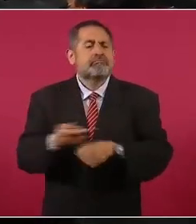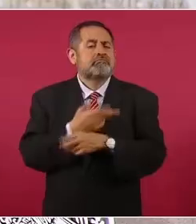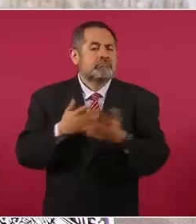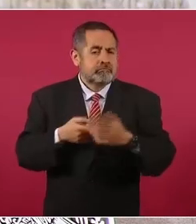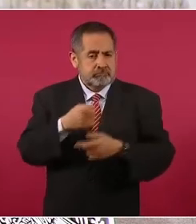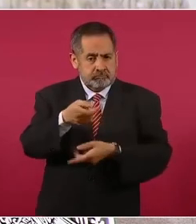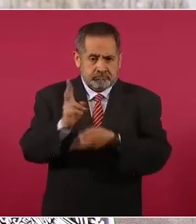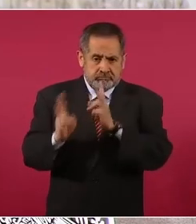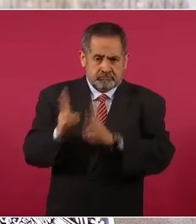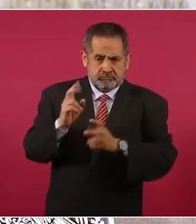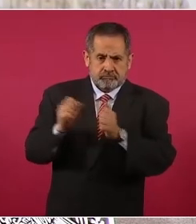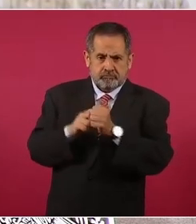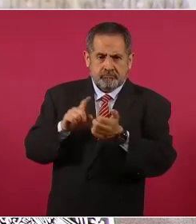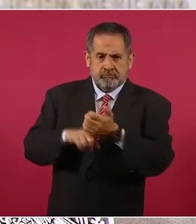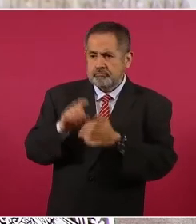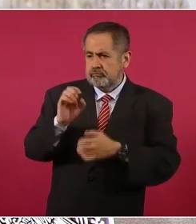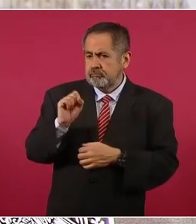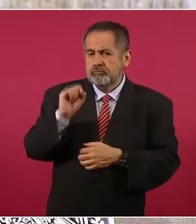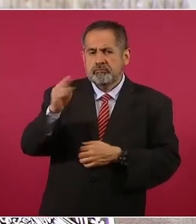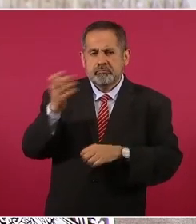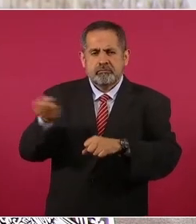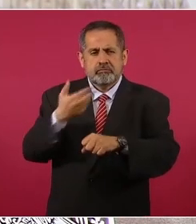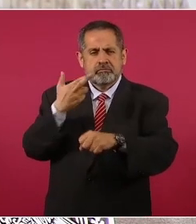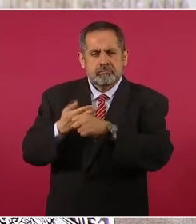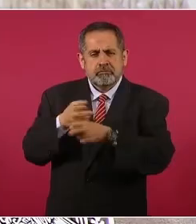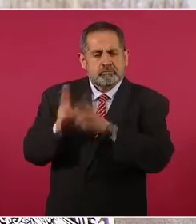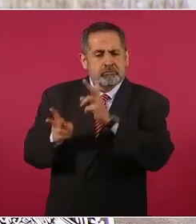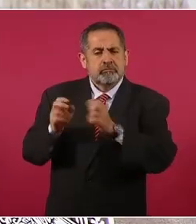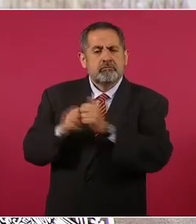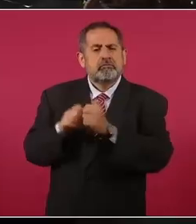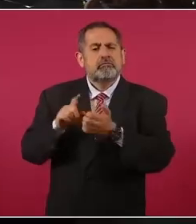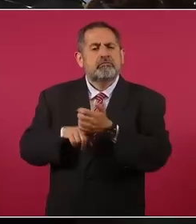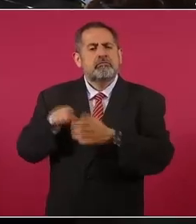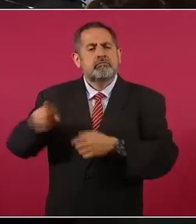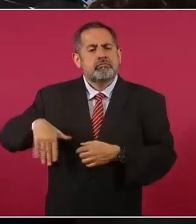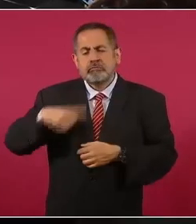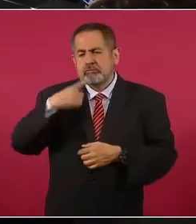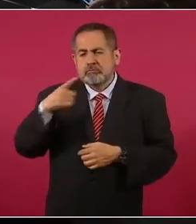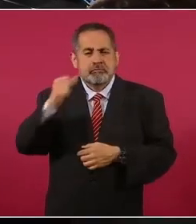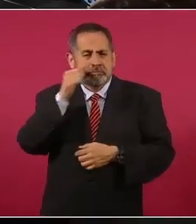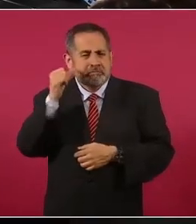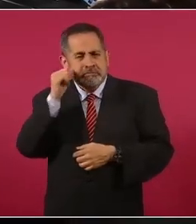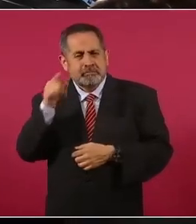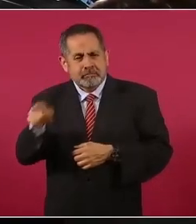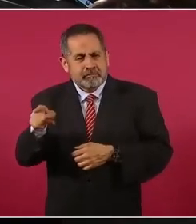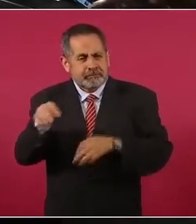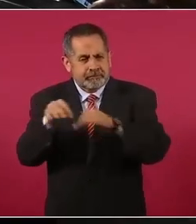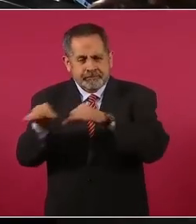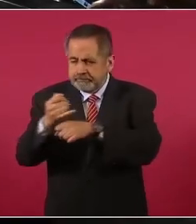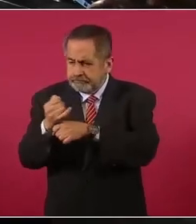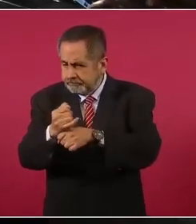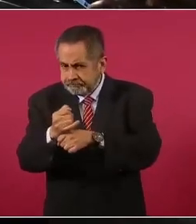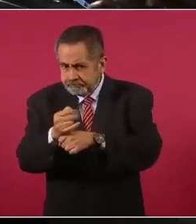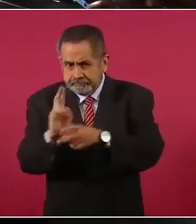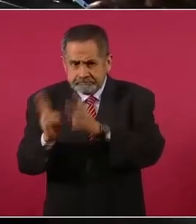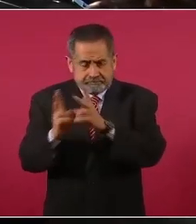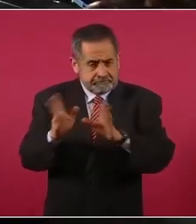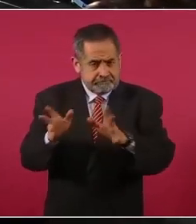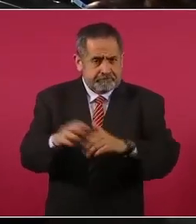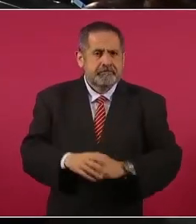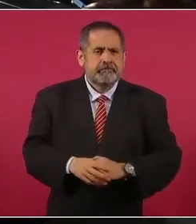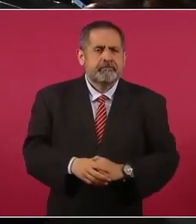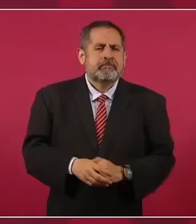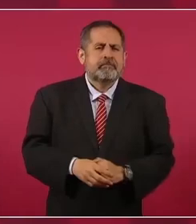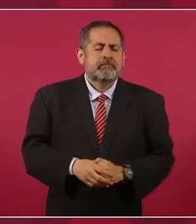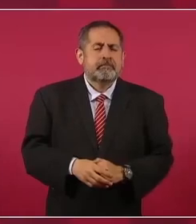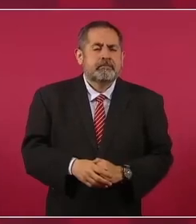Habló usted ya con el subsecretario respecto de lo que se dijo ayer del trabajo de su investigación. Sí, le